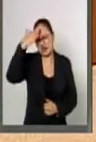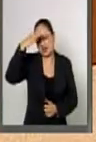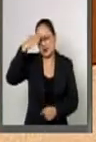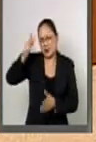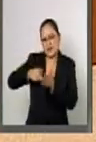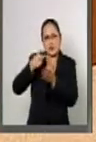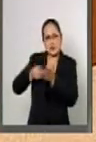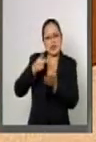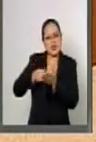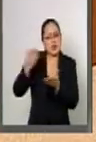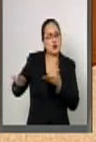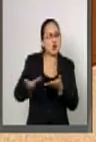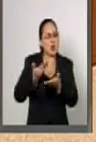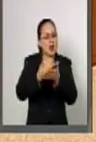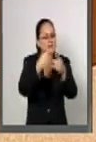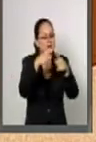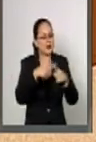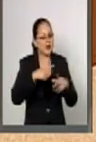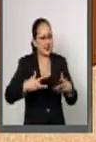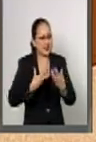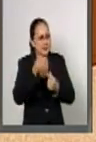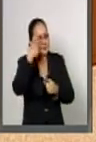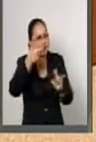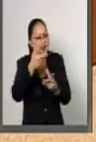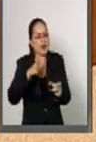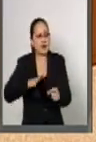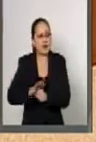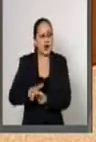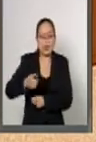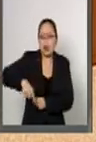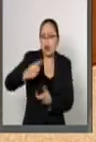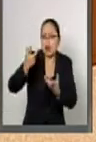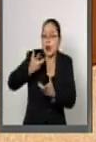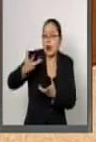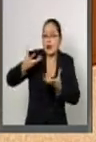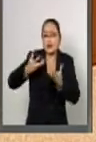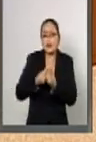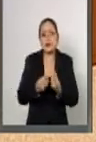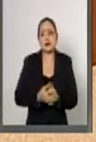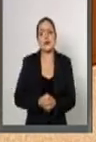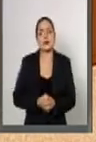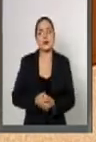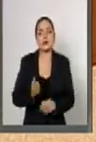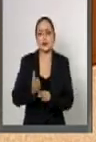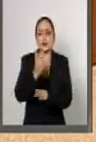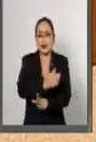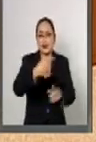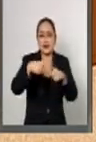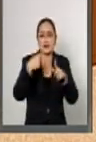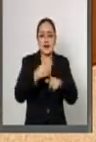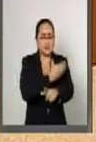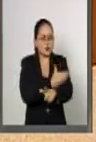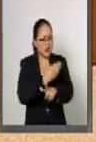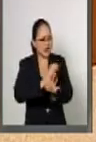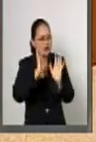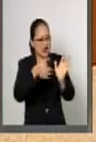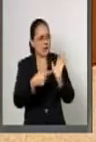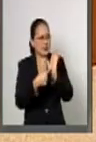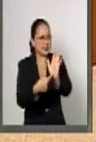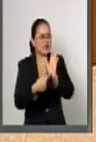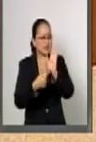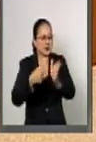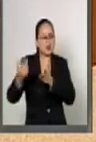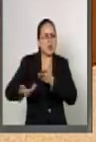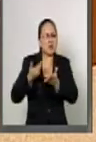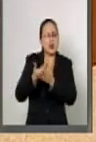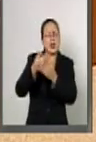y valiosas las propuestas de acción emprendidas también decía por diversos compañeros legisladores